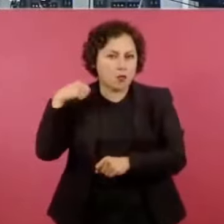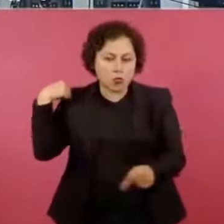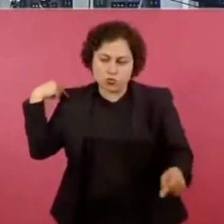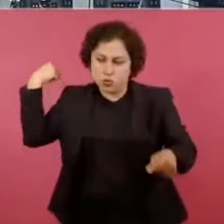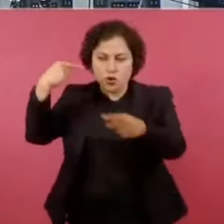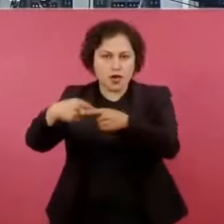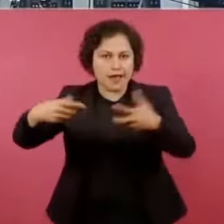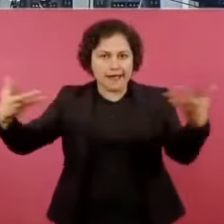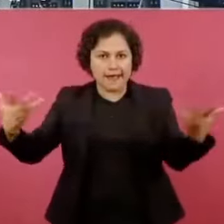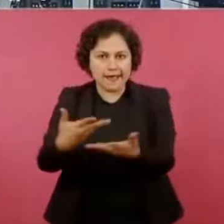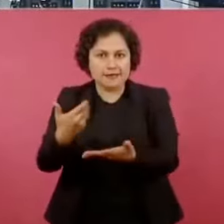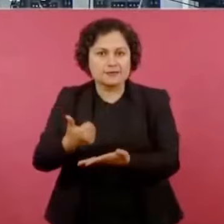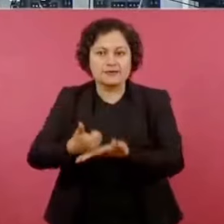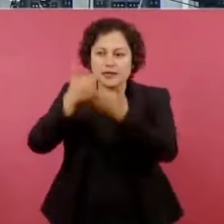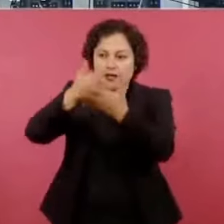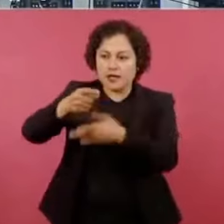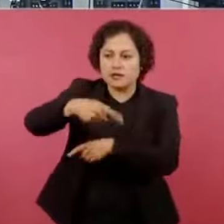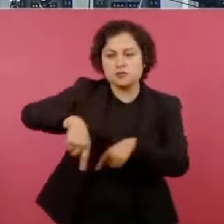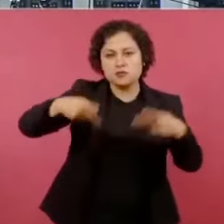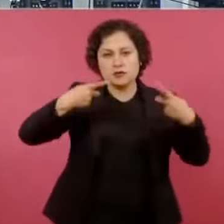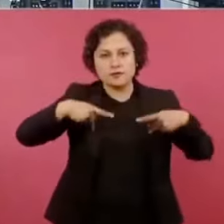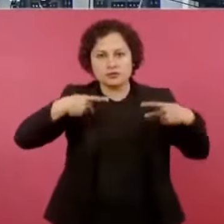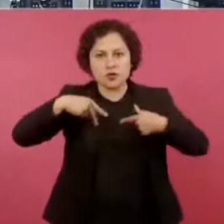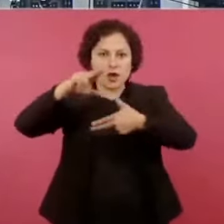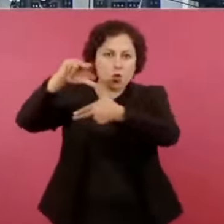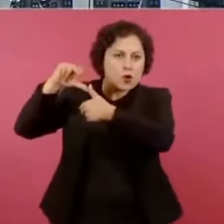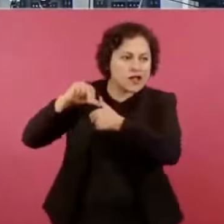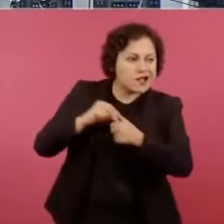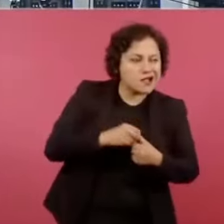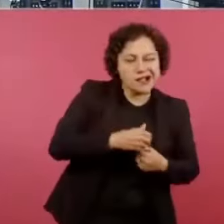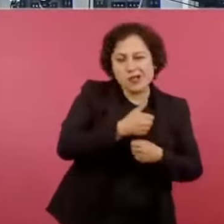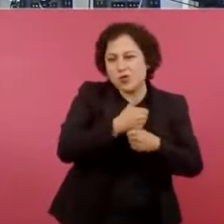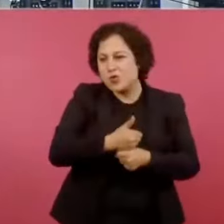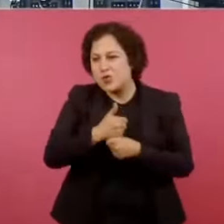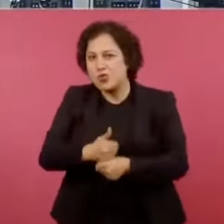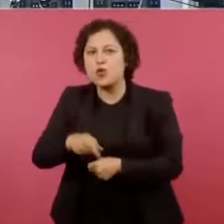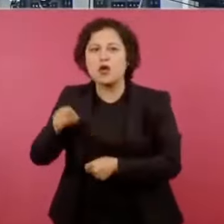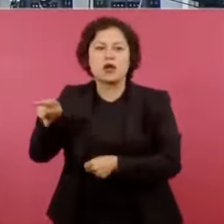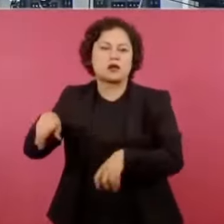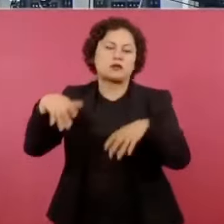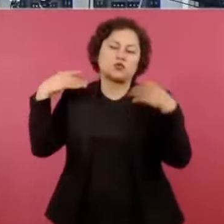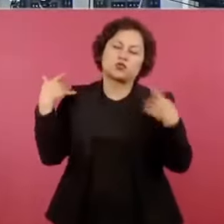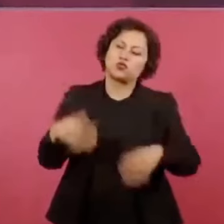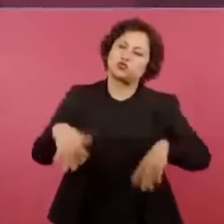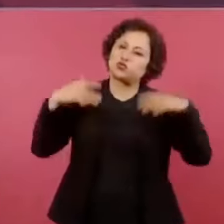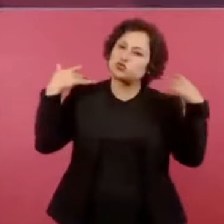apoyar a damnificados del huracán Otis es ejemplar,